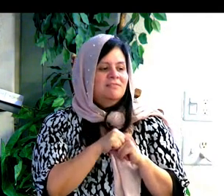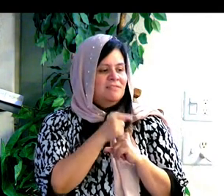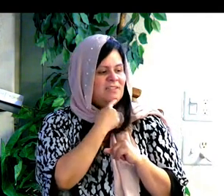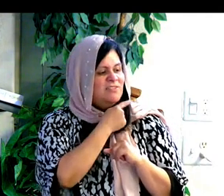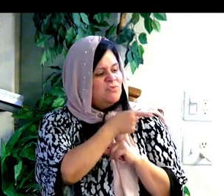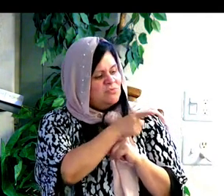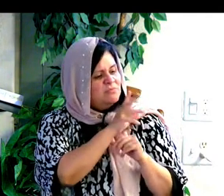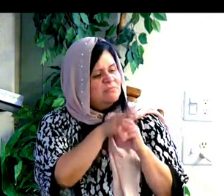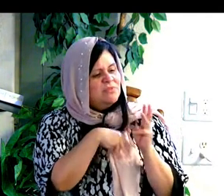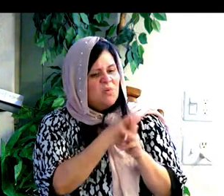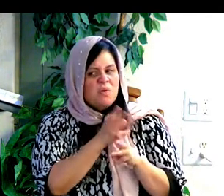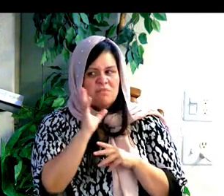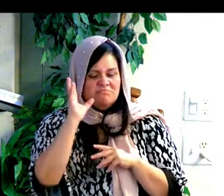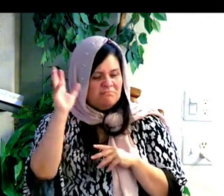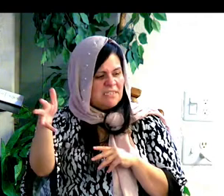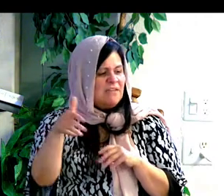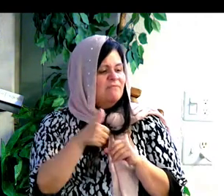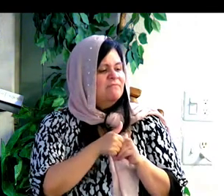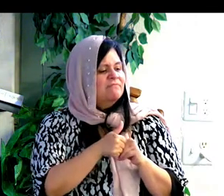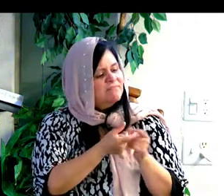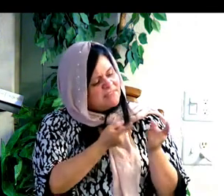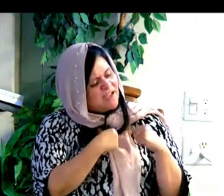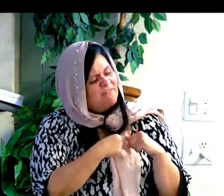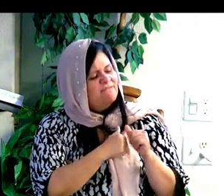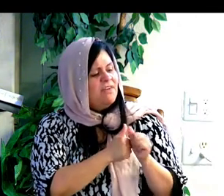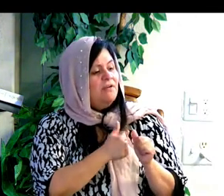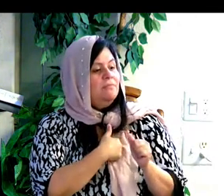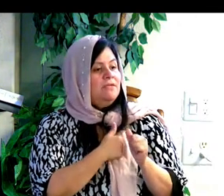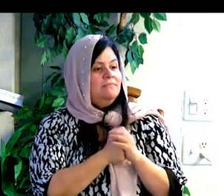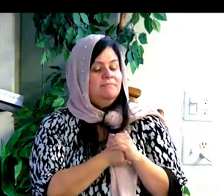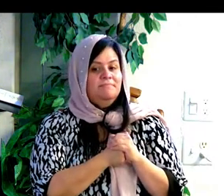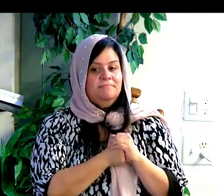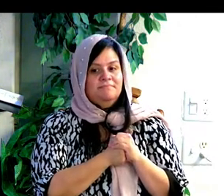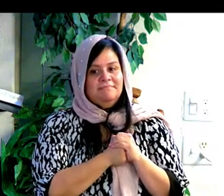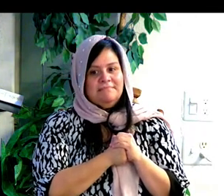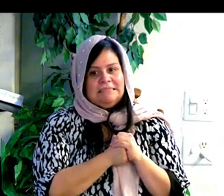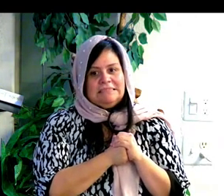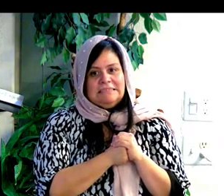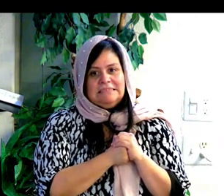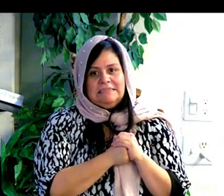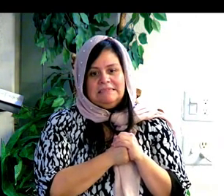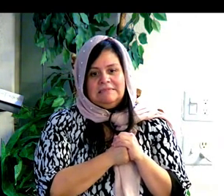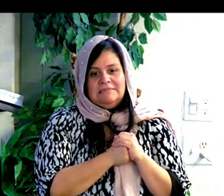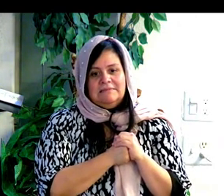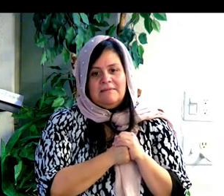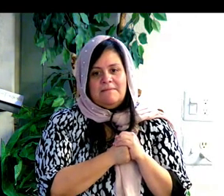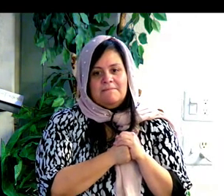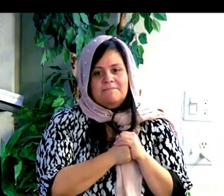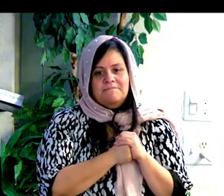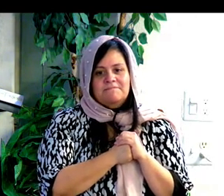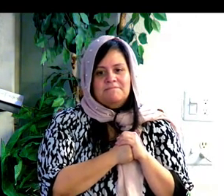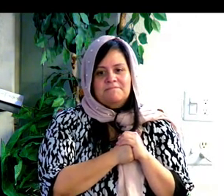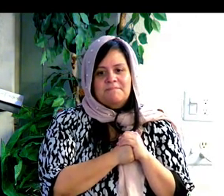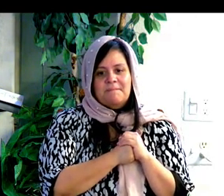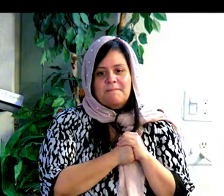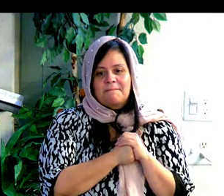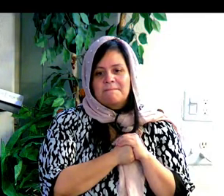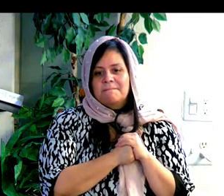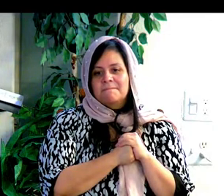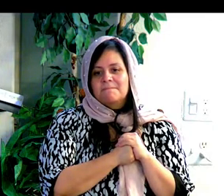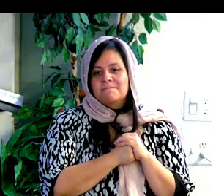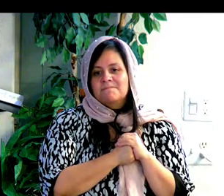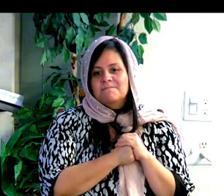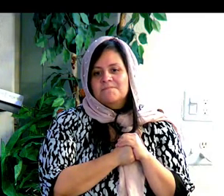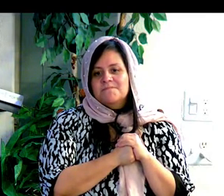and follow me. A mejor nosotros tenemos muchas cosas y luego el Señor nos está diciendo, hey, hay que dejar todas esas